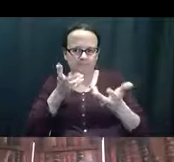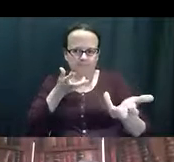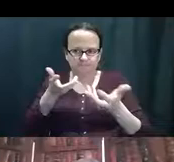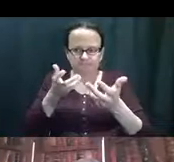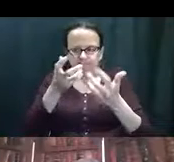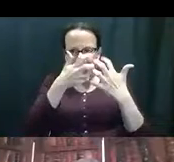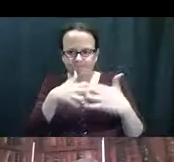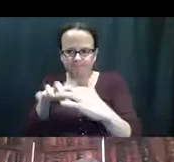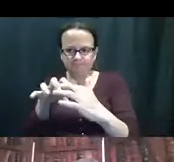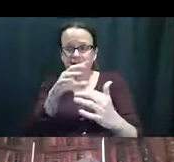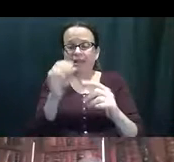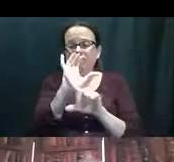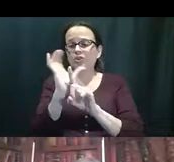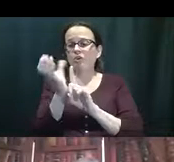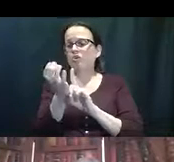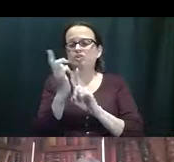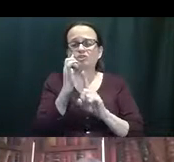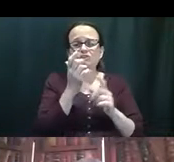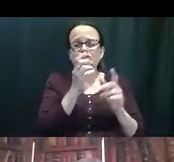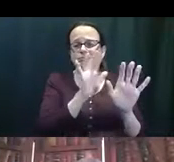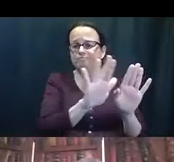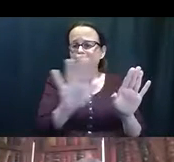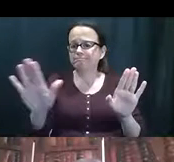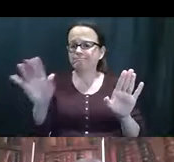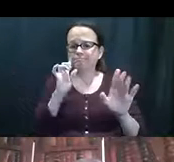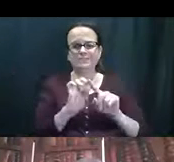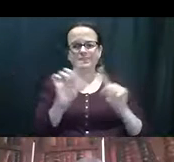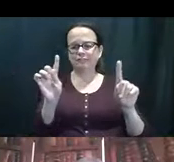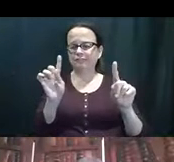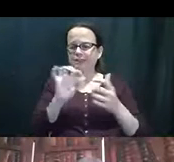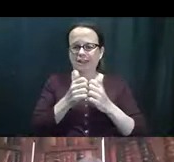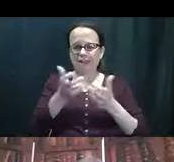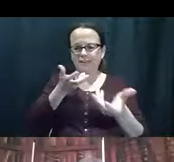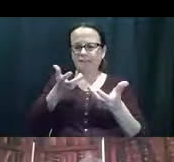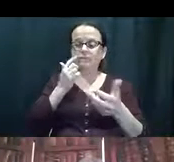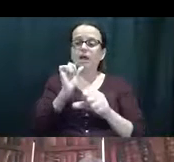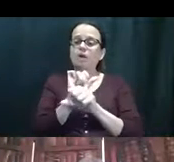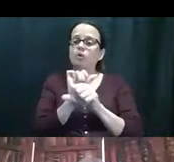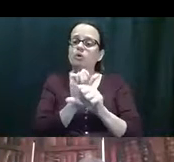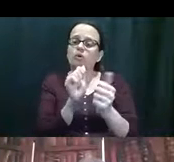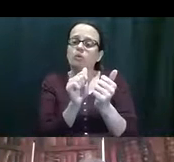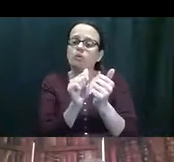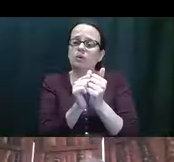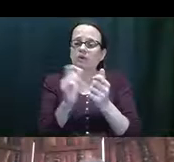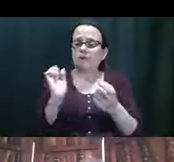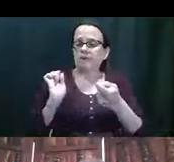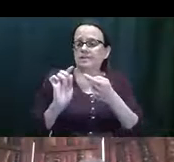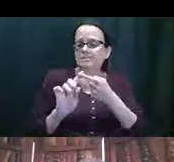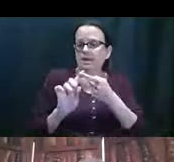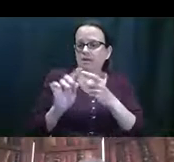es algo en cual usted va a tener que, que trabajar con ellos. Y en la cultura, eh, tiene que manejar esas cosas diferentes.